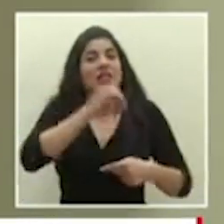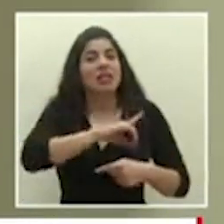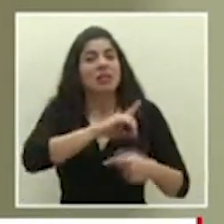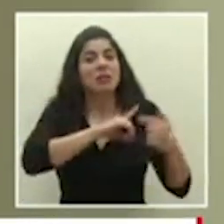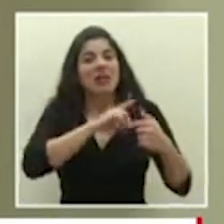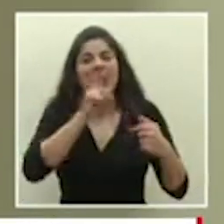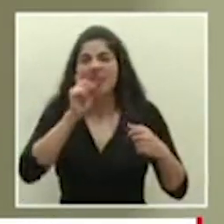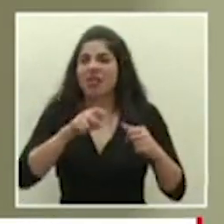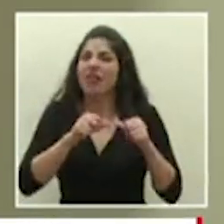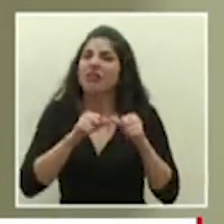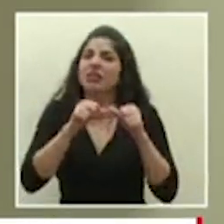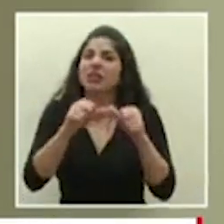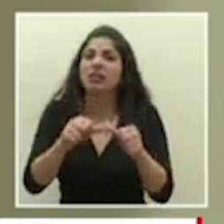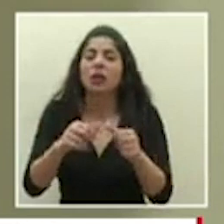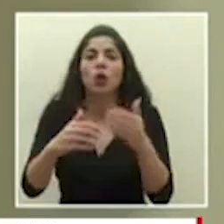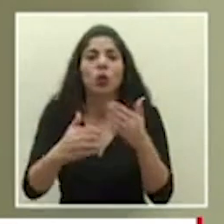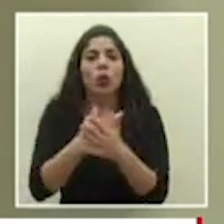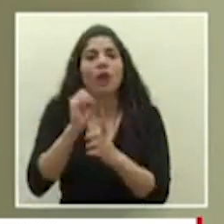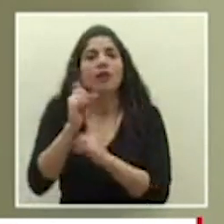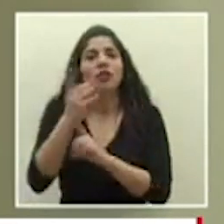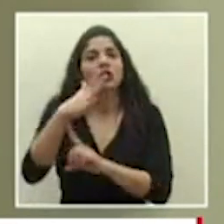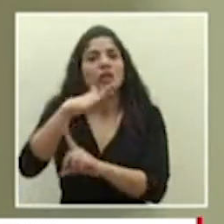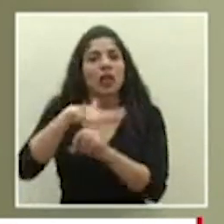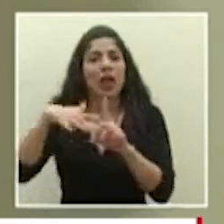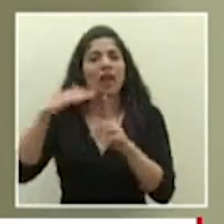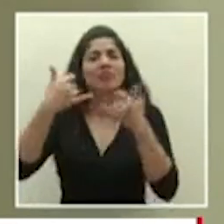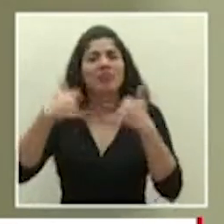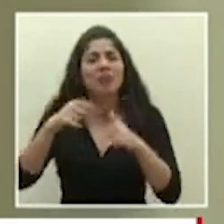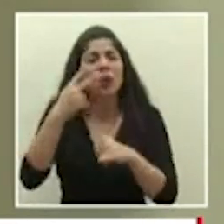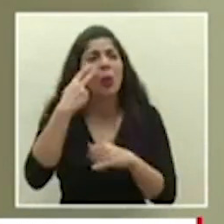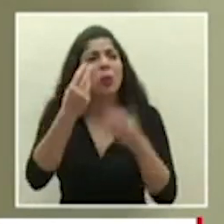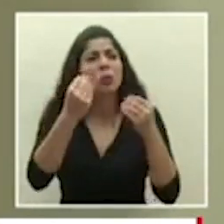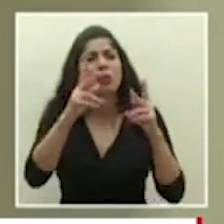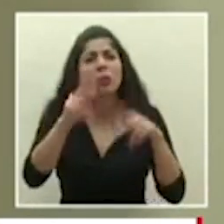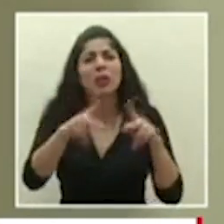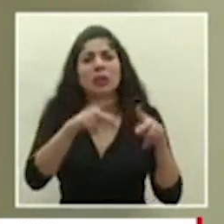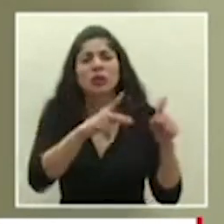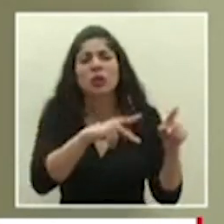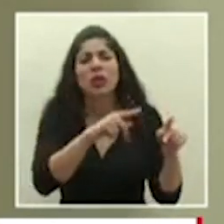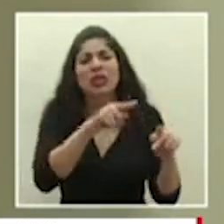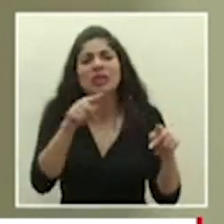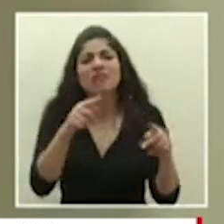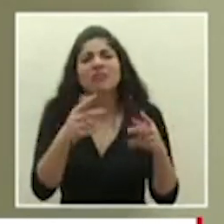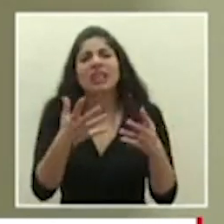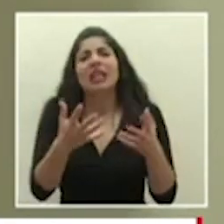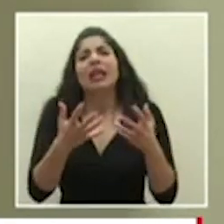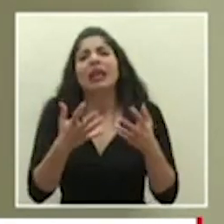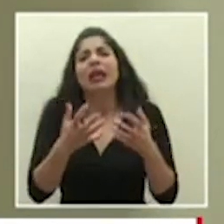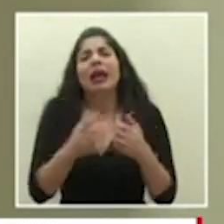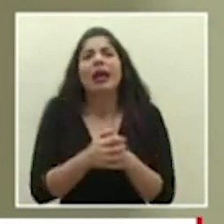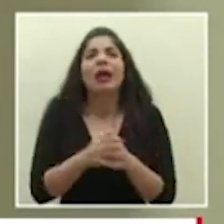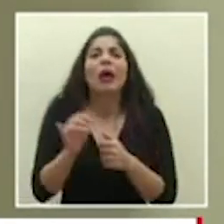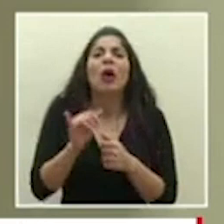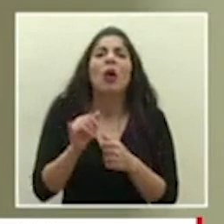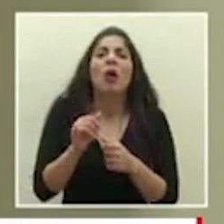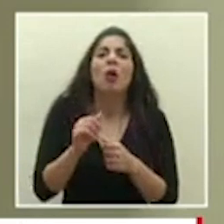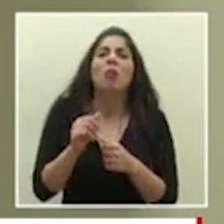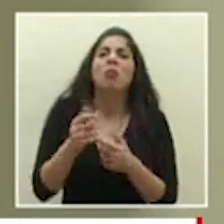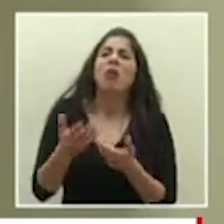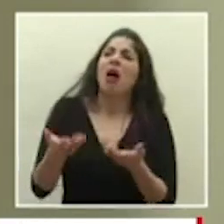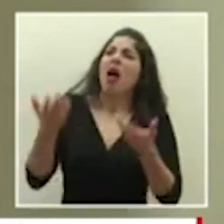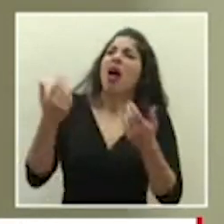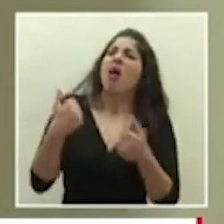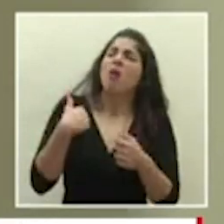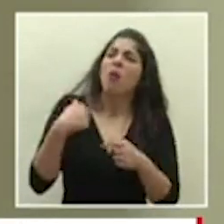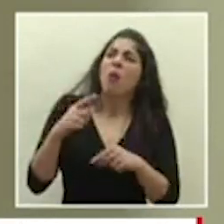en esa nueva sociedad porque yo todavía veo mucha gente que quiere y pues incluso reprochan de que no puedan